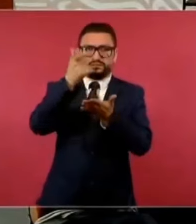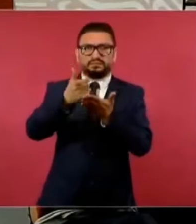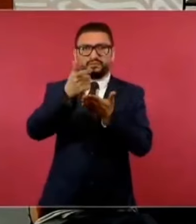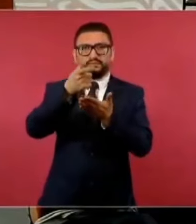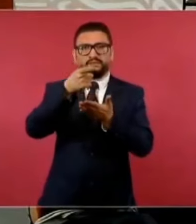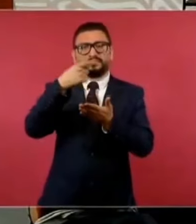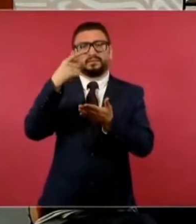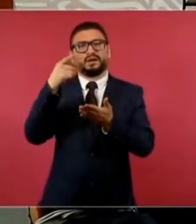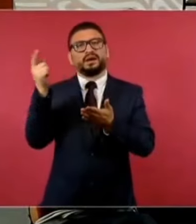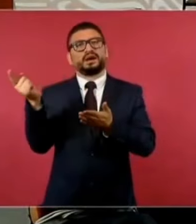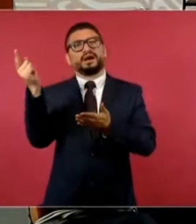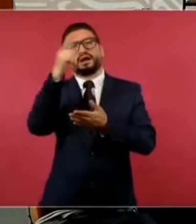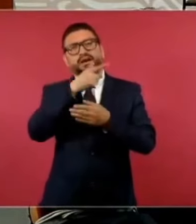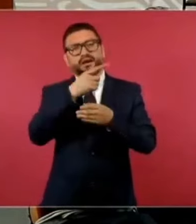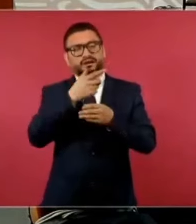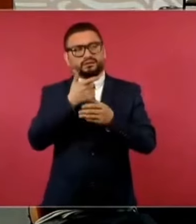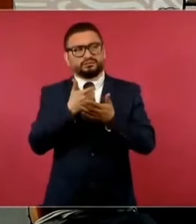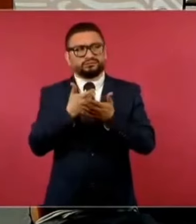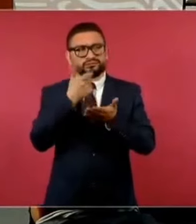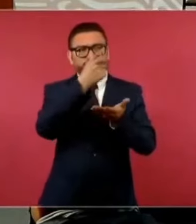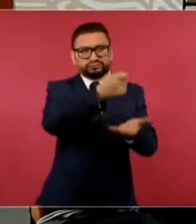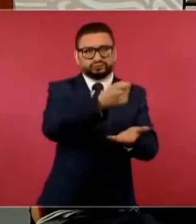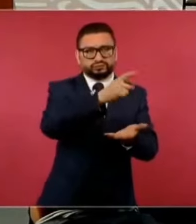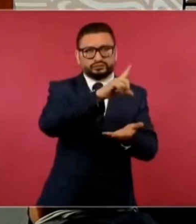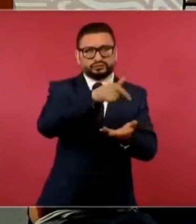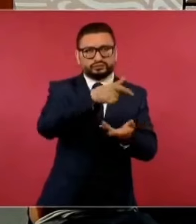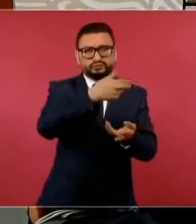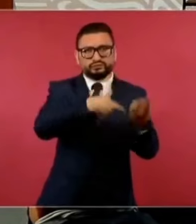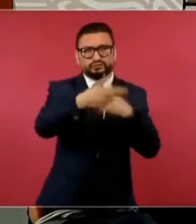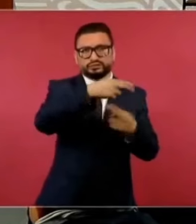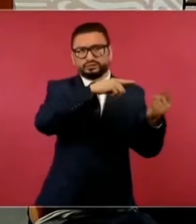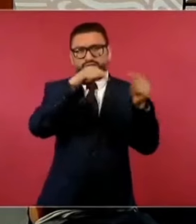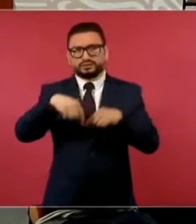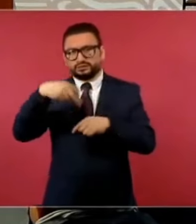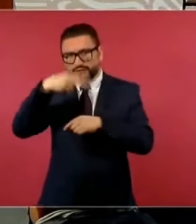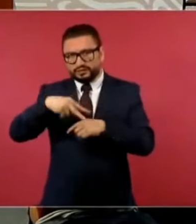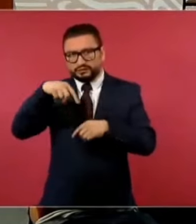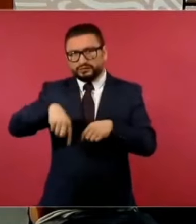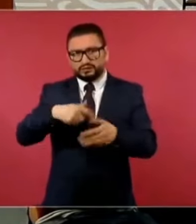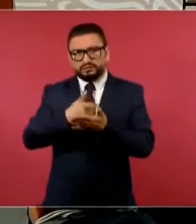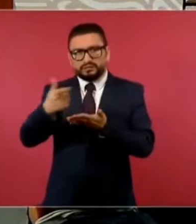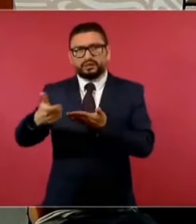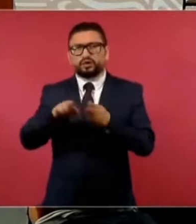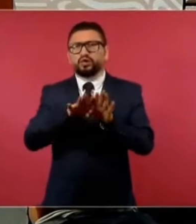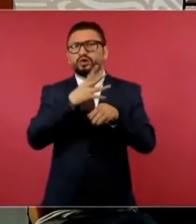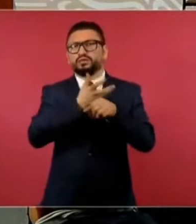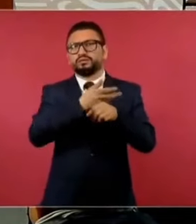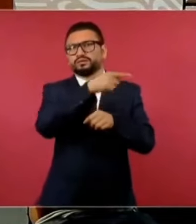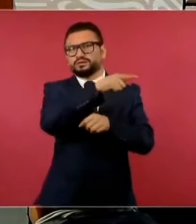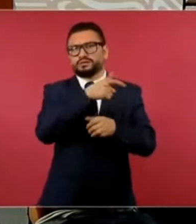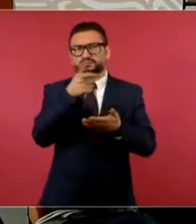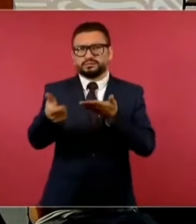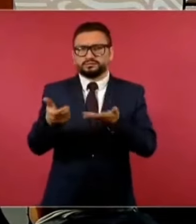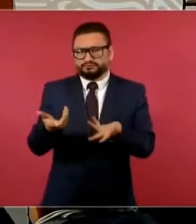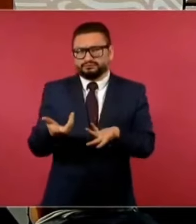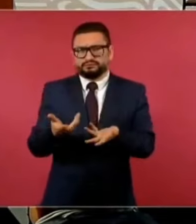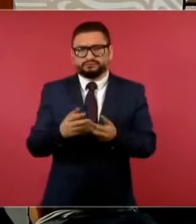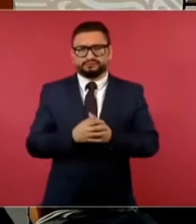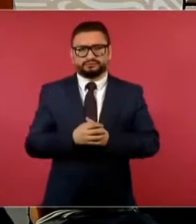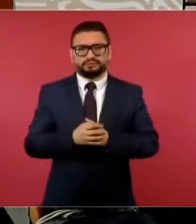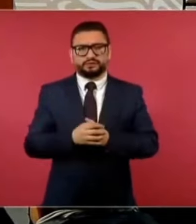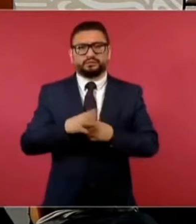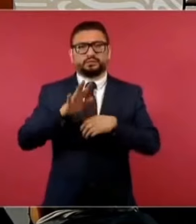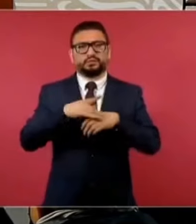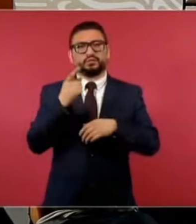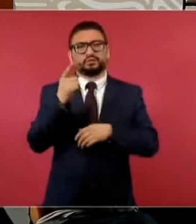y pagar aquí, desde Estados Unidos. Porque